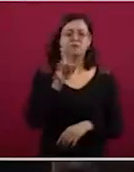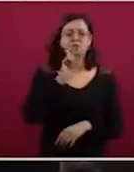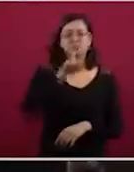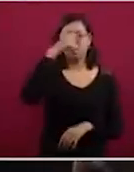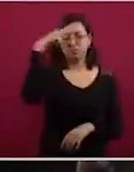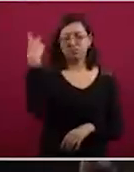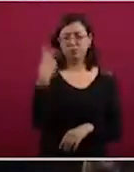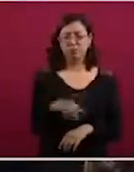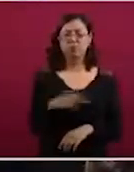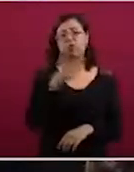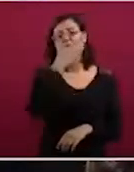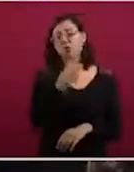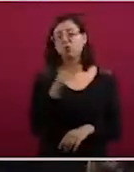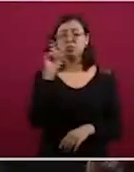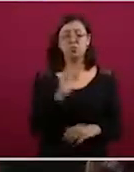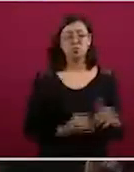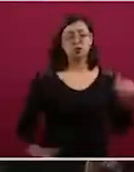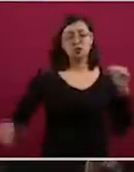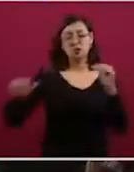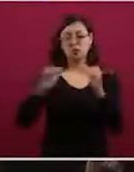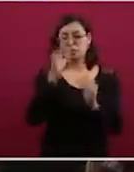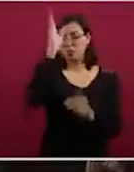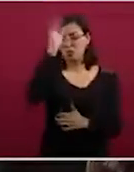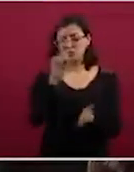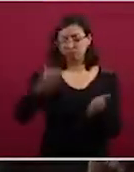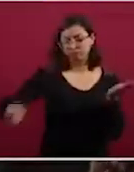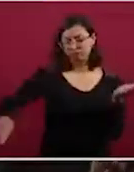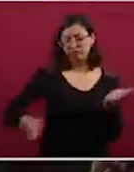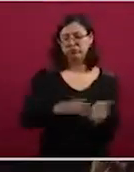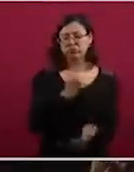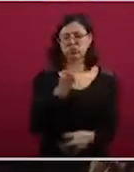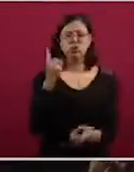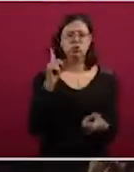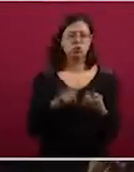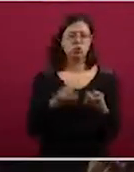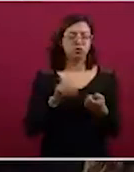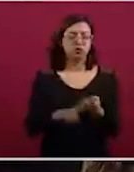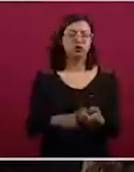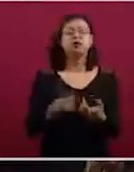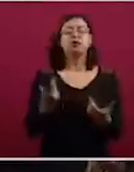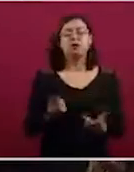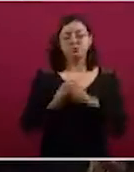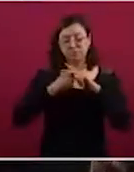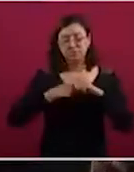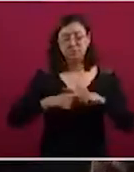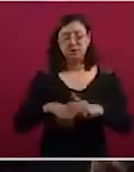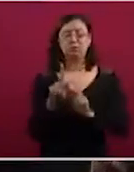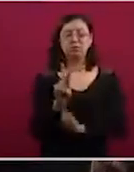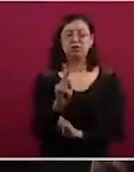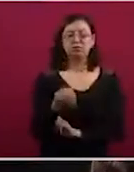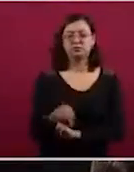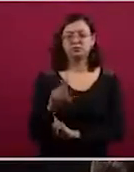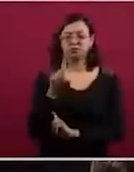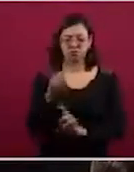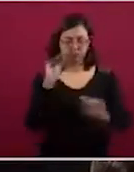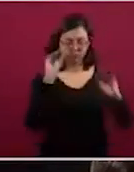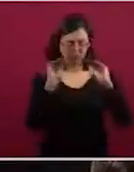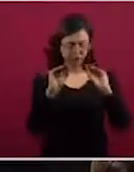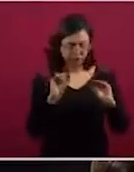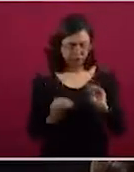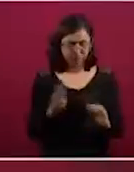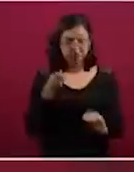por la Igualdad entre Mujeres y Hombres nace de los principios del Plan Nacional de Desarrollo y es muestra de la